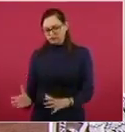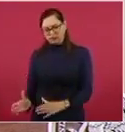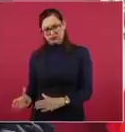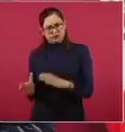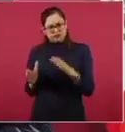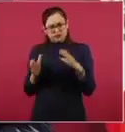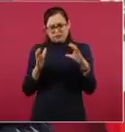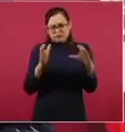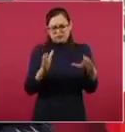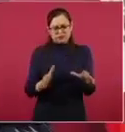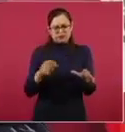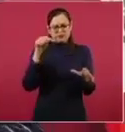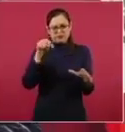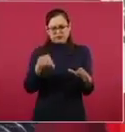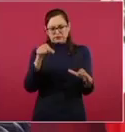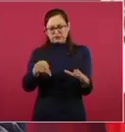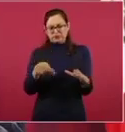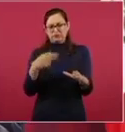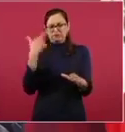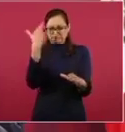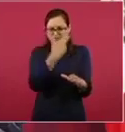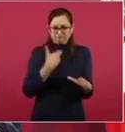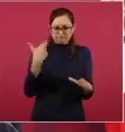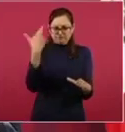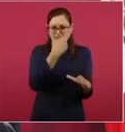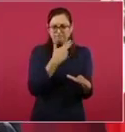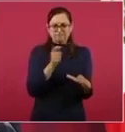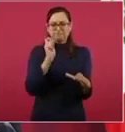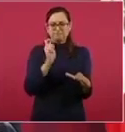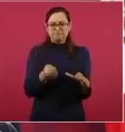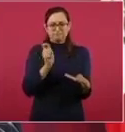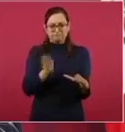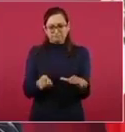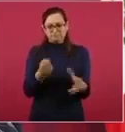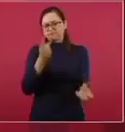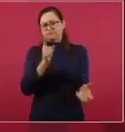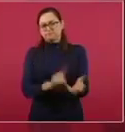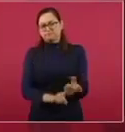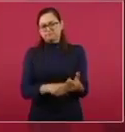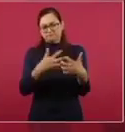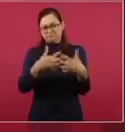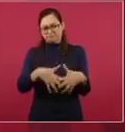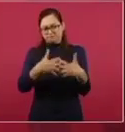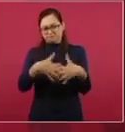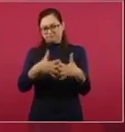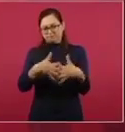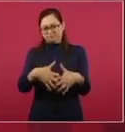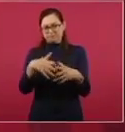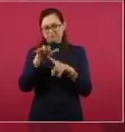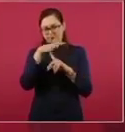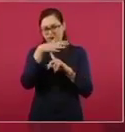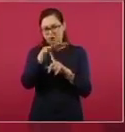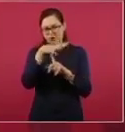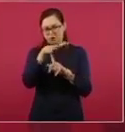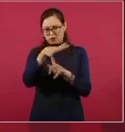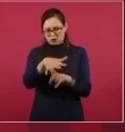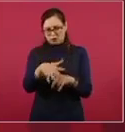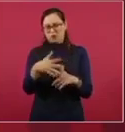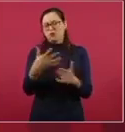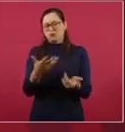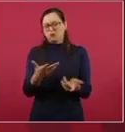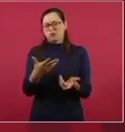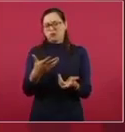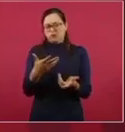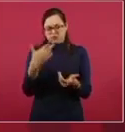los helicópteros o la fábrica de este helicóptero